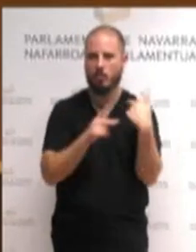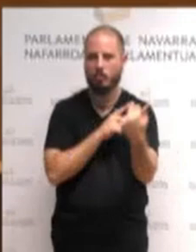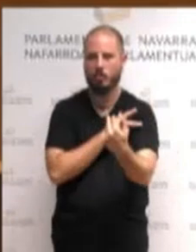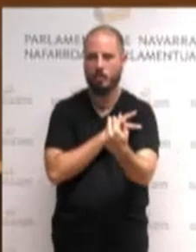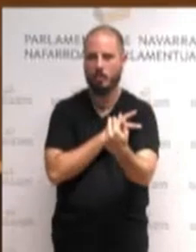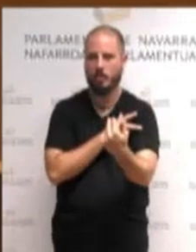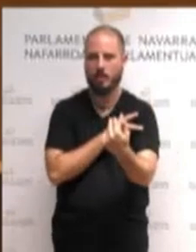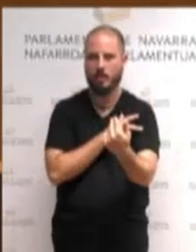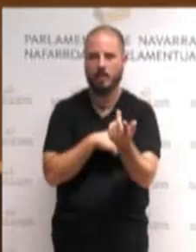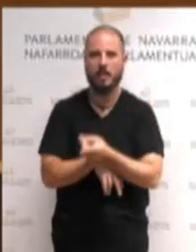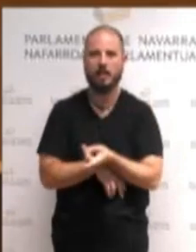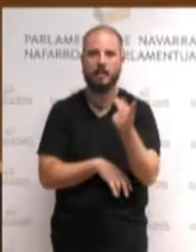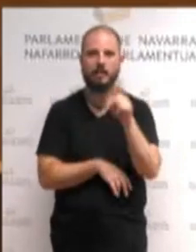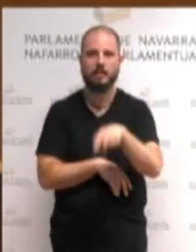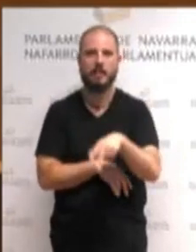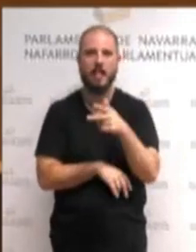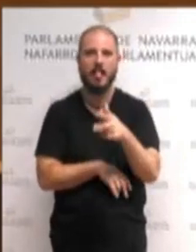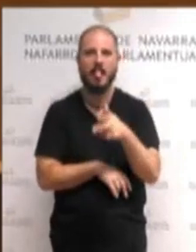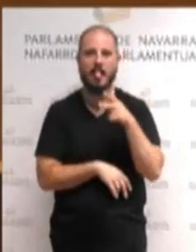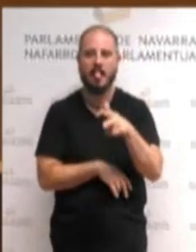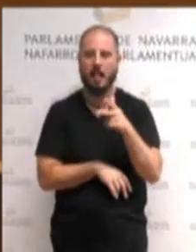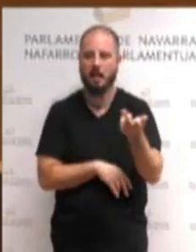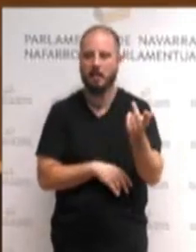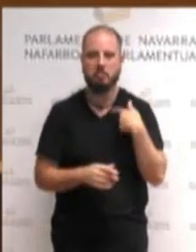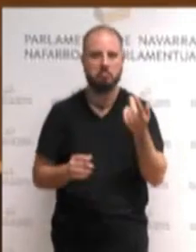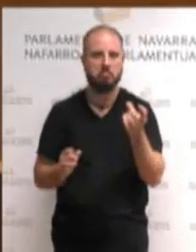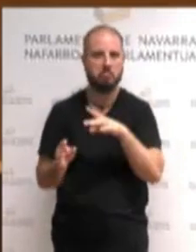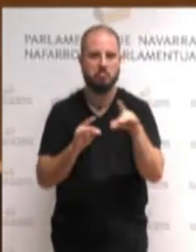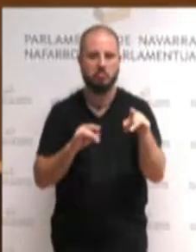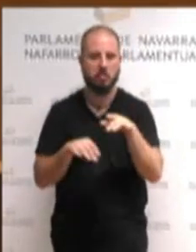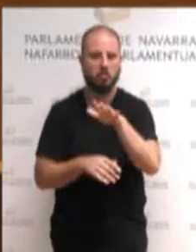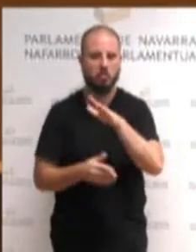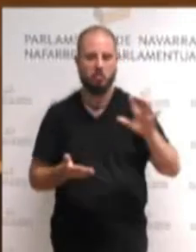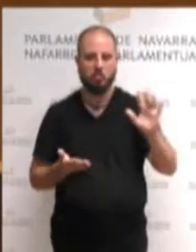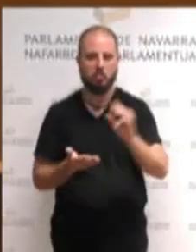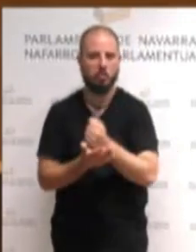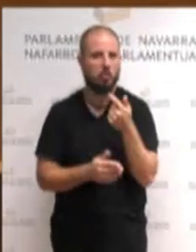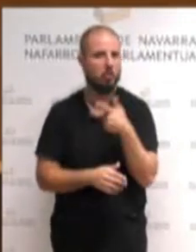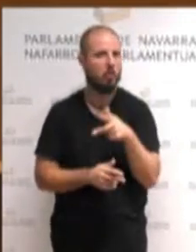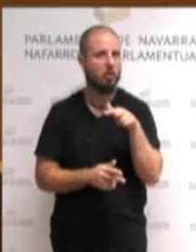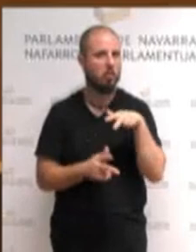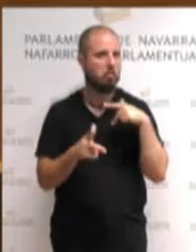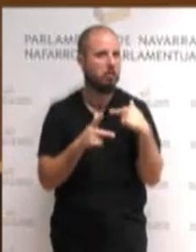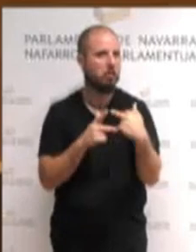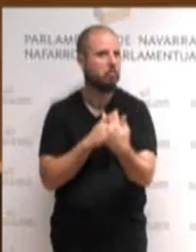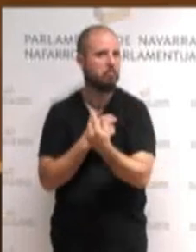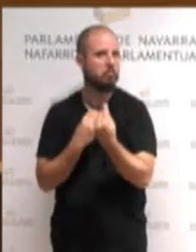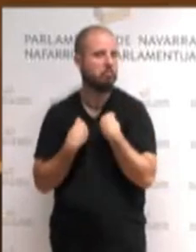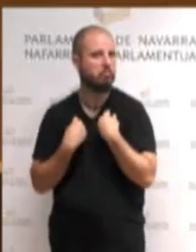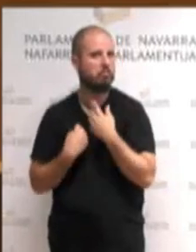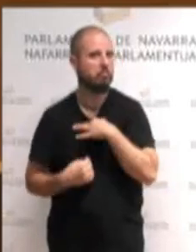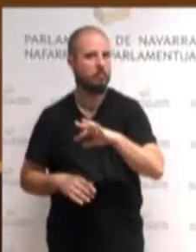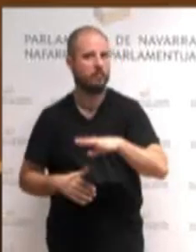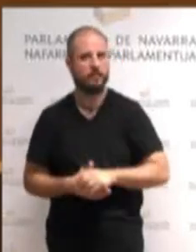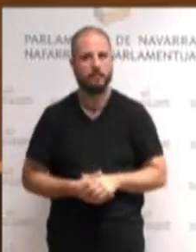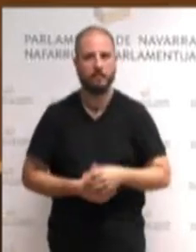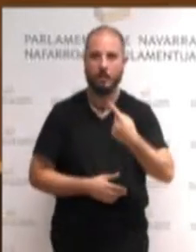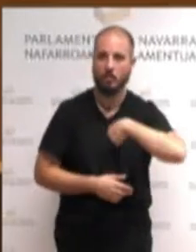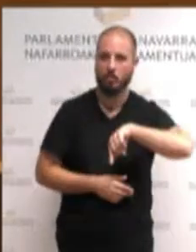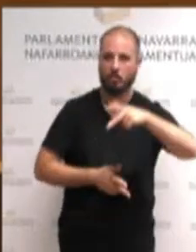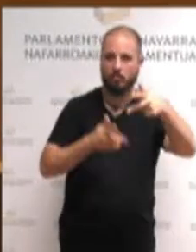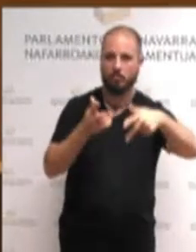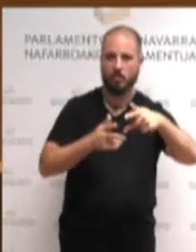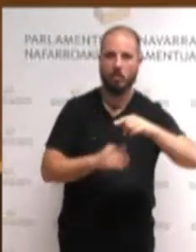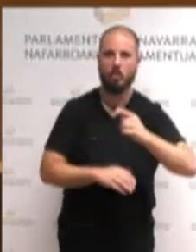derecho a poder vivir en euskera en todo nuestro territorio. Somos soberanistas vascas porque